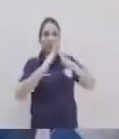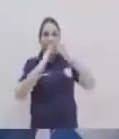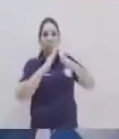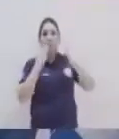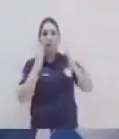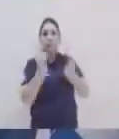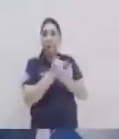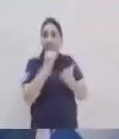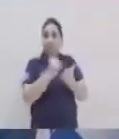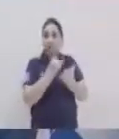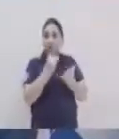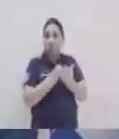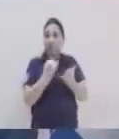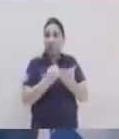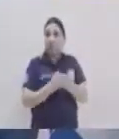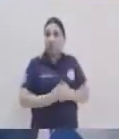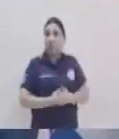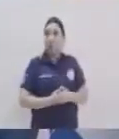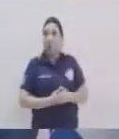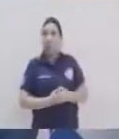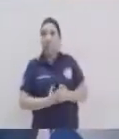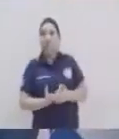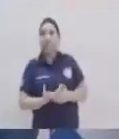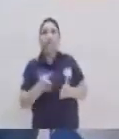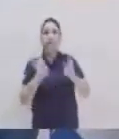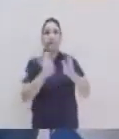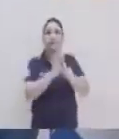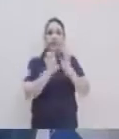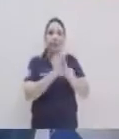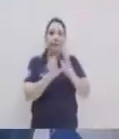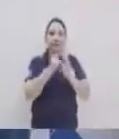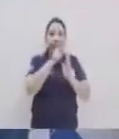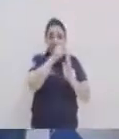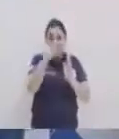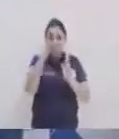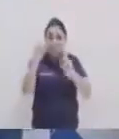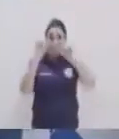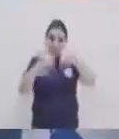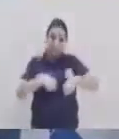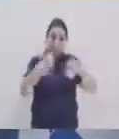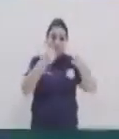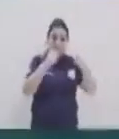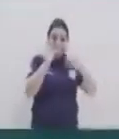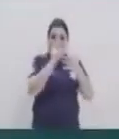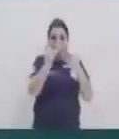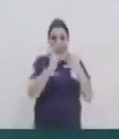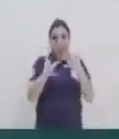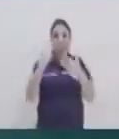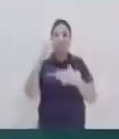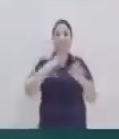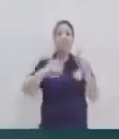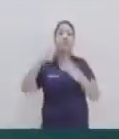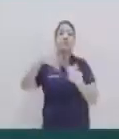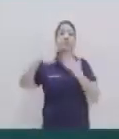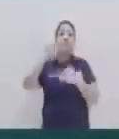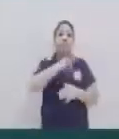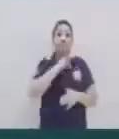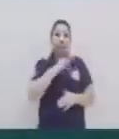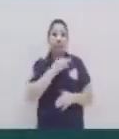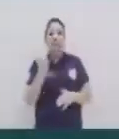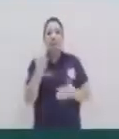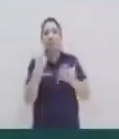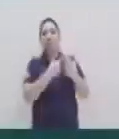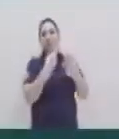poquito de tiempo dentro de todo esto de las sesiones, lo que se te ha podido dar, lo que has podido ver en redes sociales y